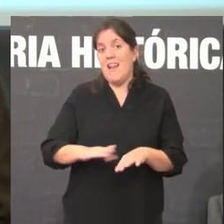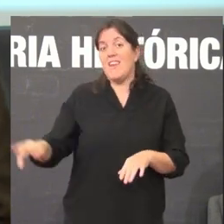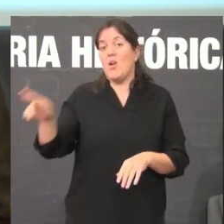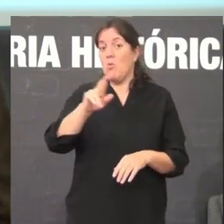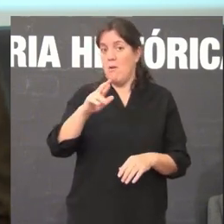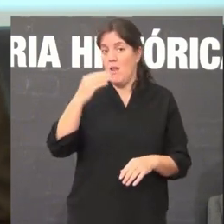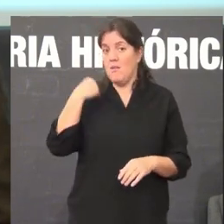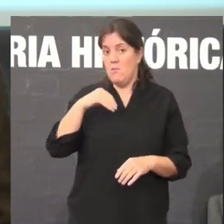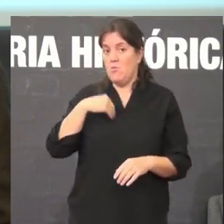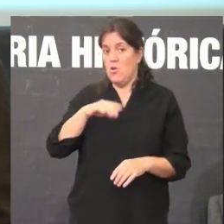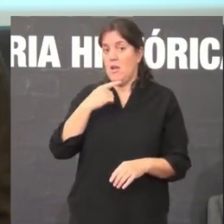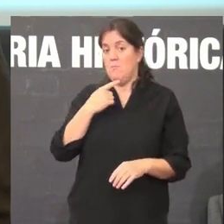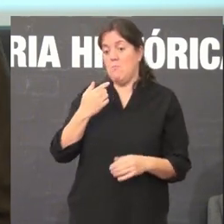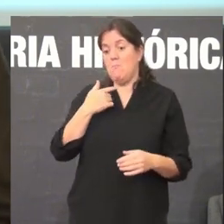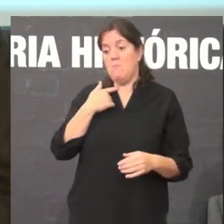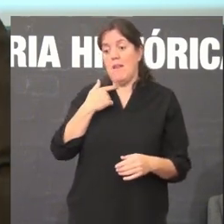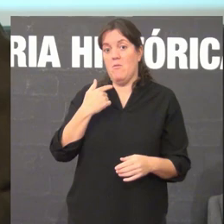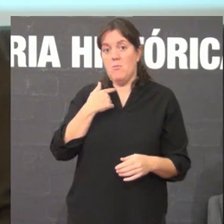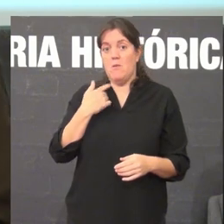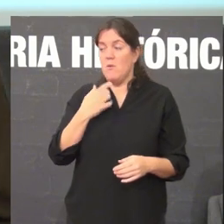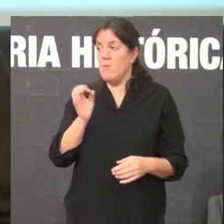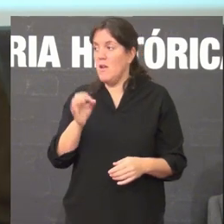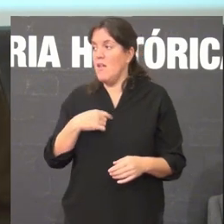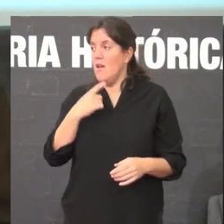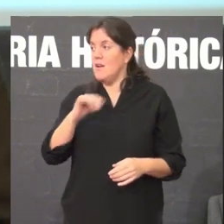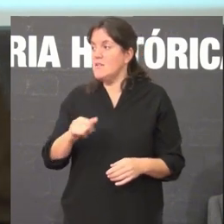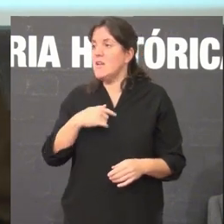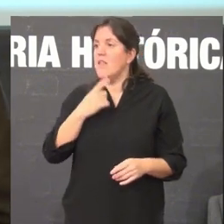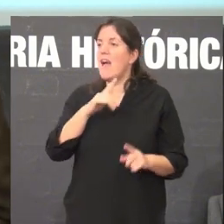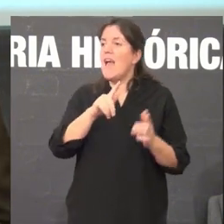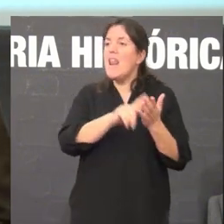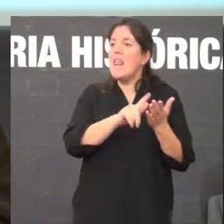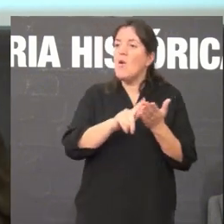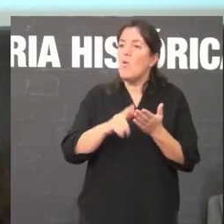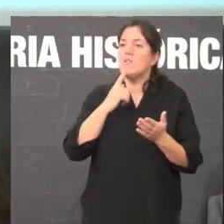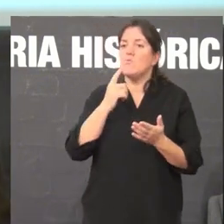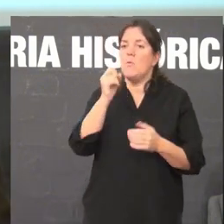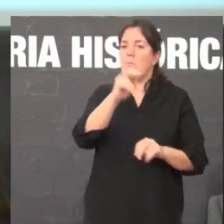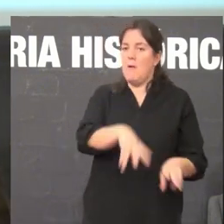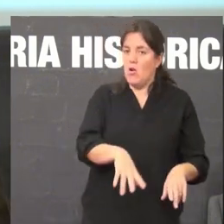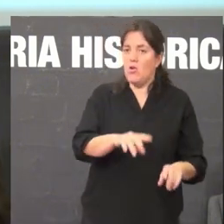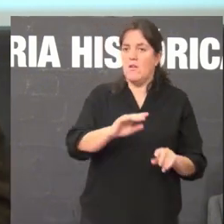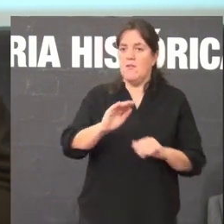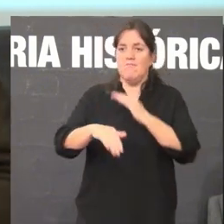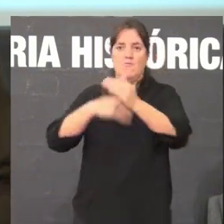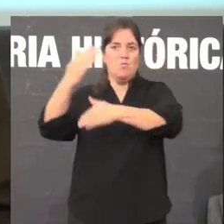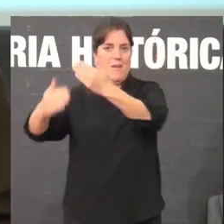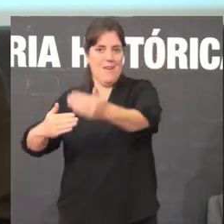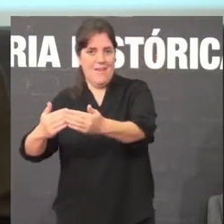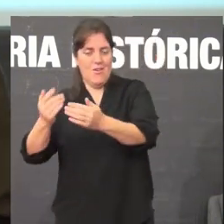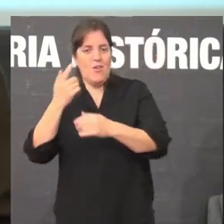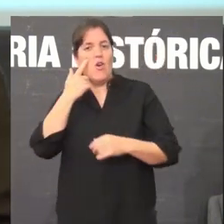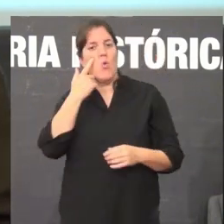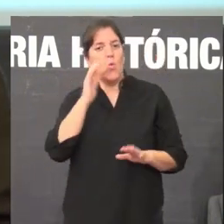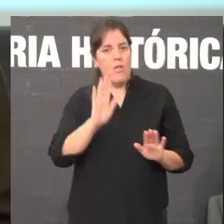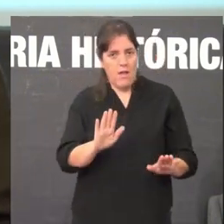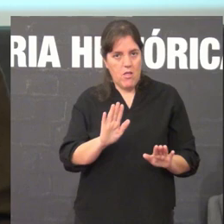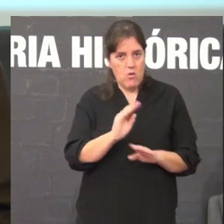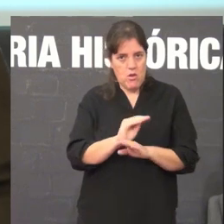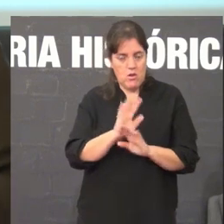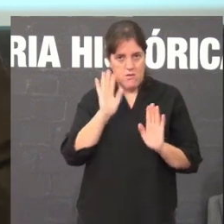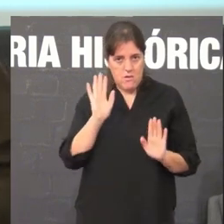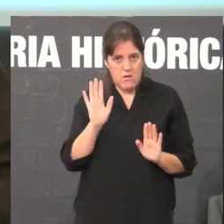ou que fomos perdendo de verdade que sí hai linguas que estiveron pior e foron capaces ou yo podemos residualizarnos